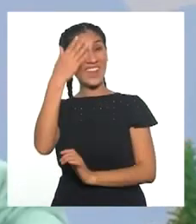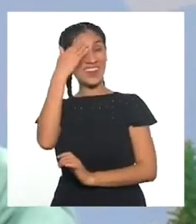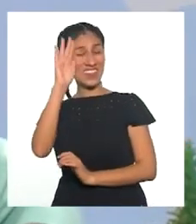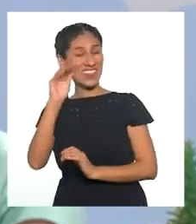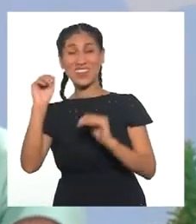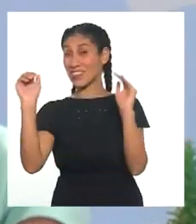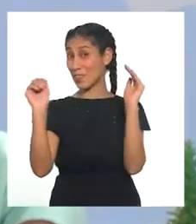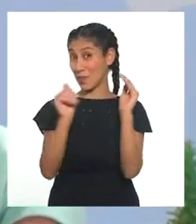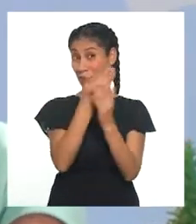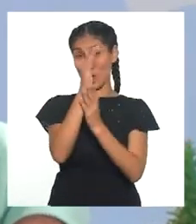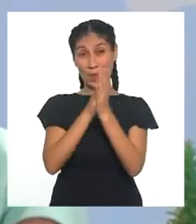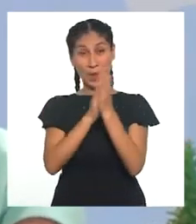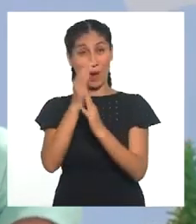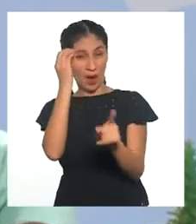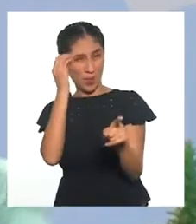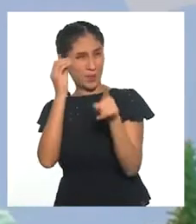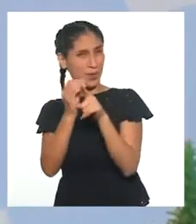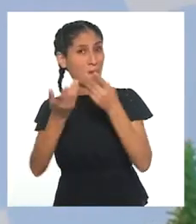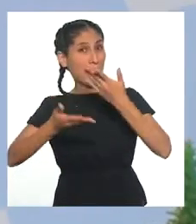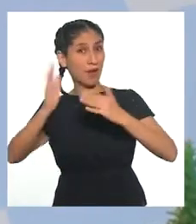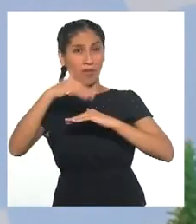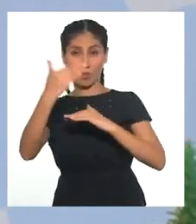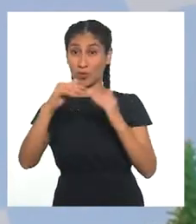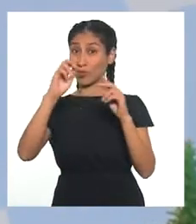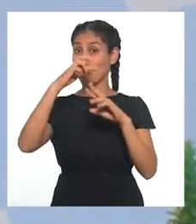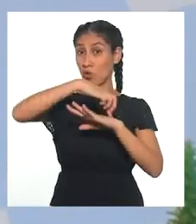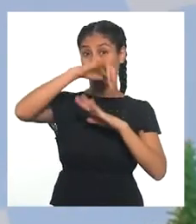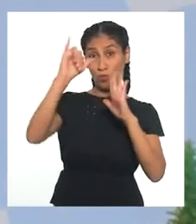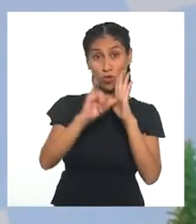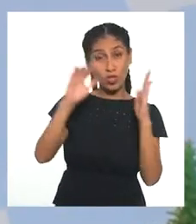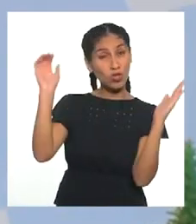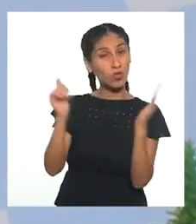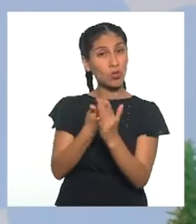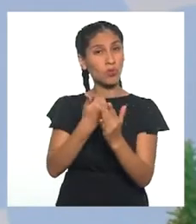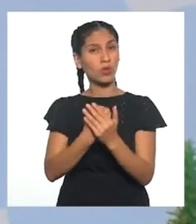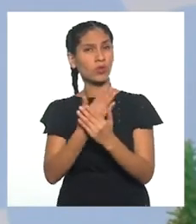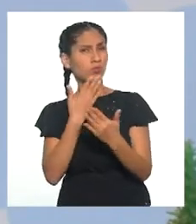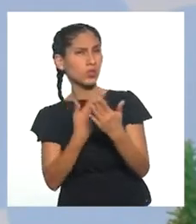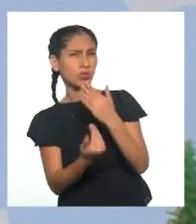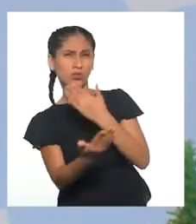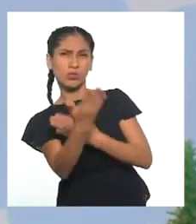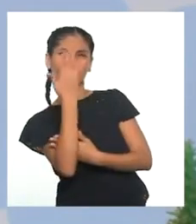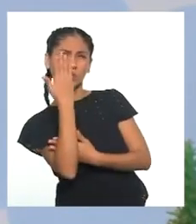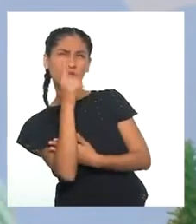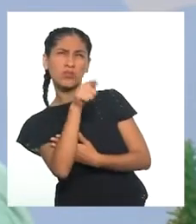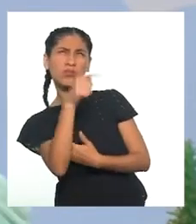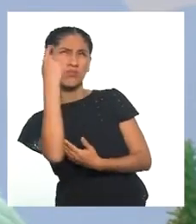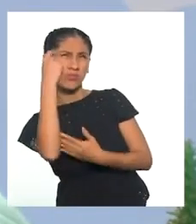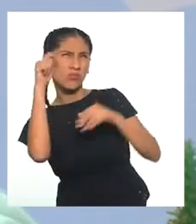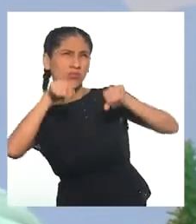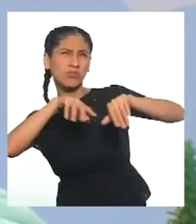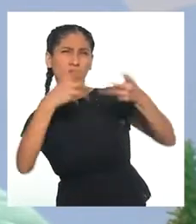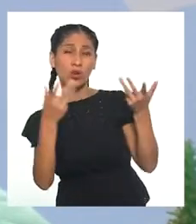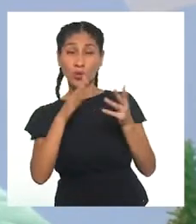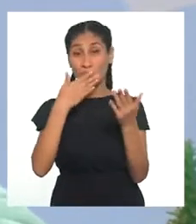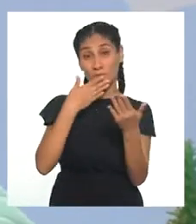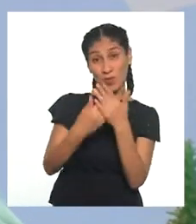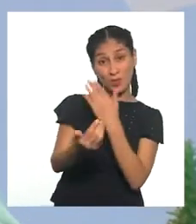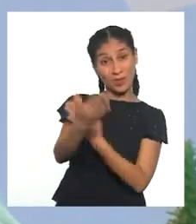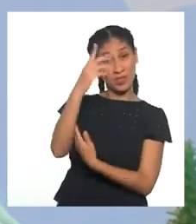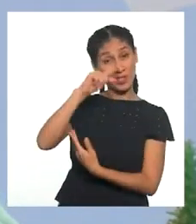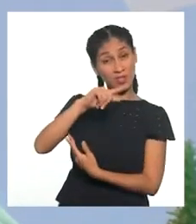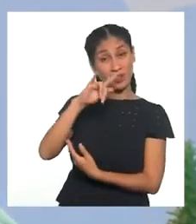una nueva oportunidad para un proyecto nuevo. Buenos días, Andrea. ¿Qué tienes en mente para hoy? Buenos días, Gugliana.